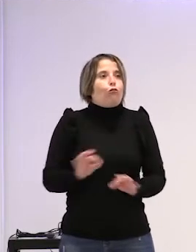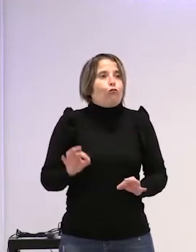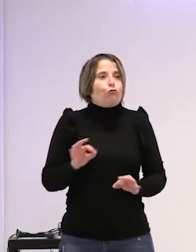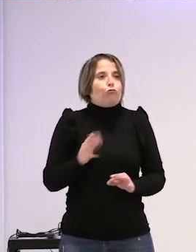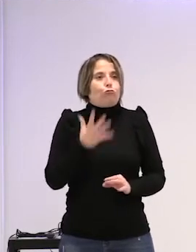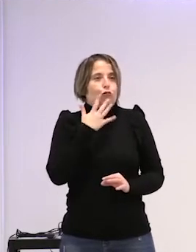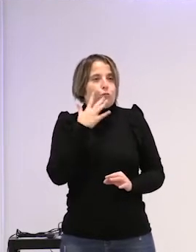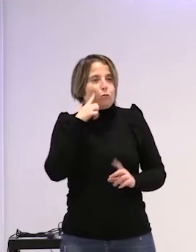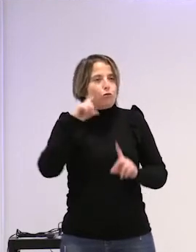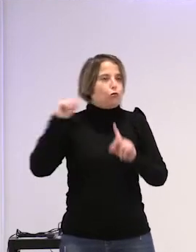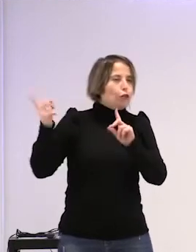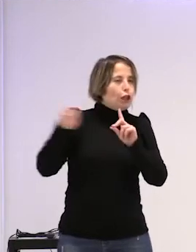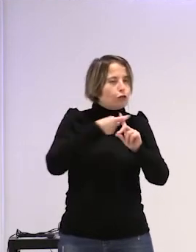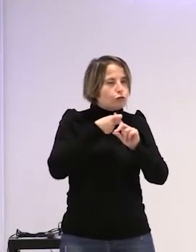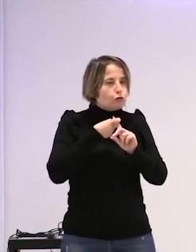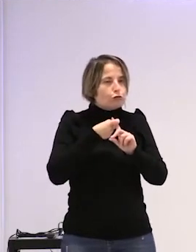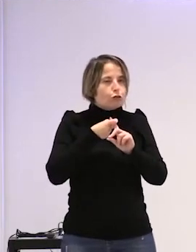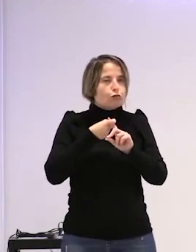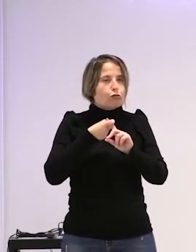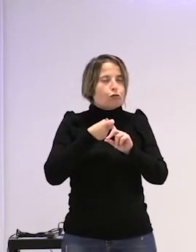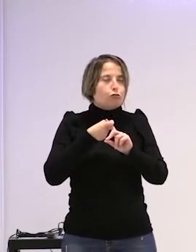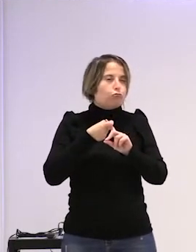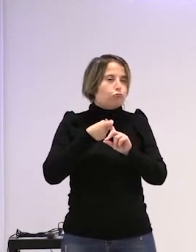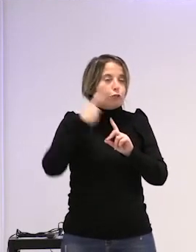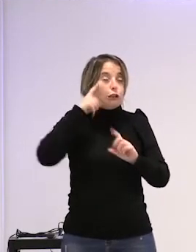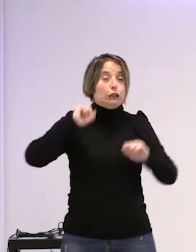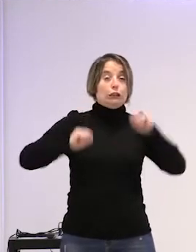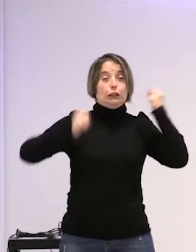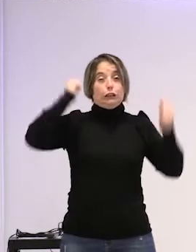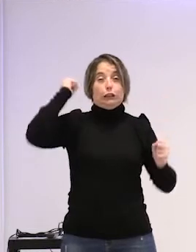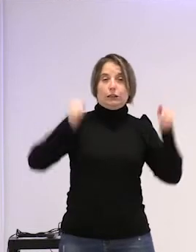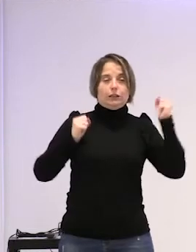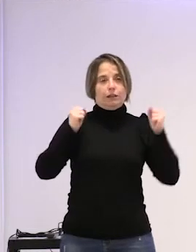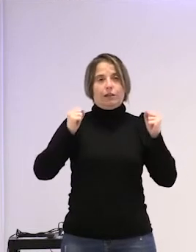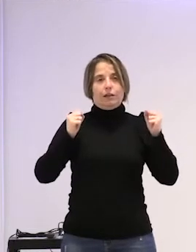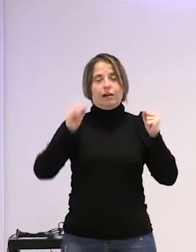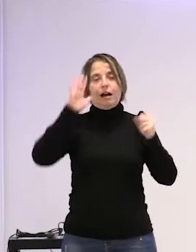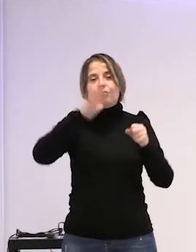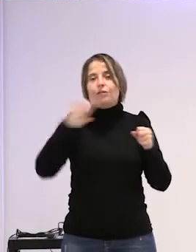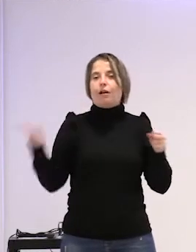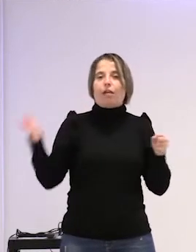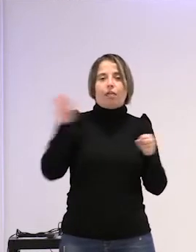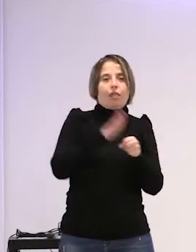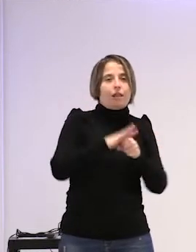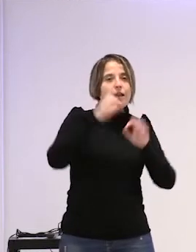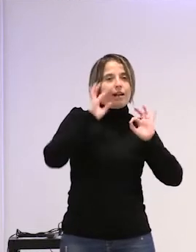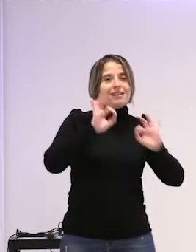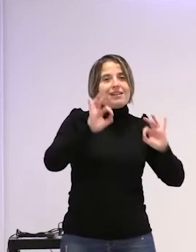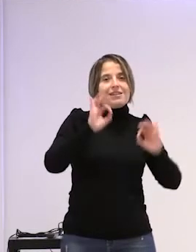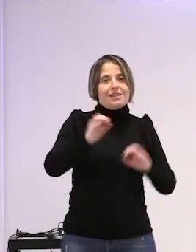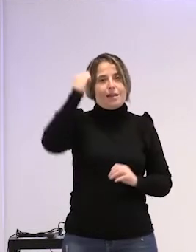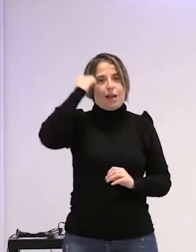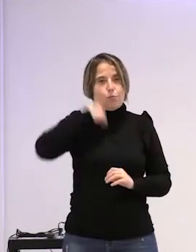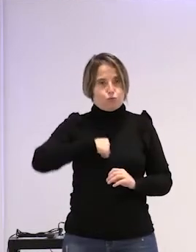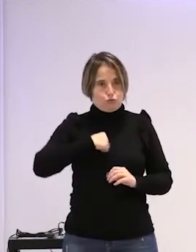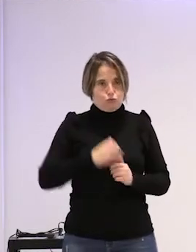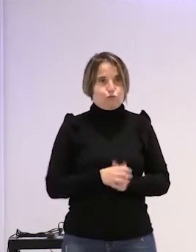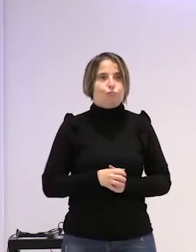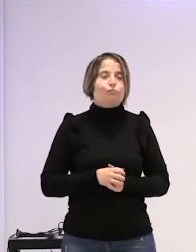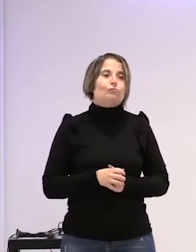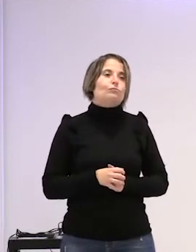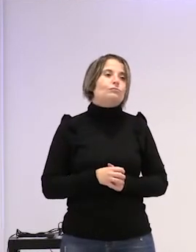el diagnóstico clínico de histeria nos va a tapar lo que es la realidad del abuso